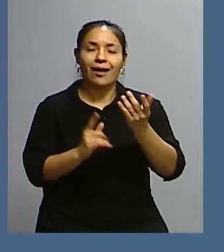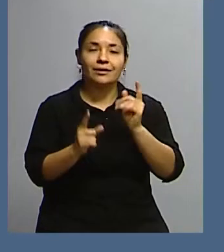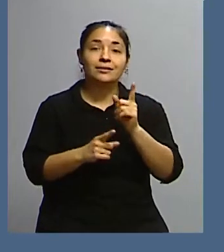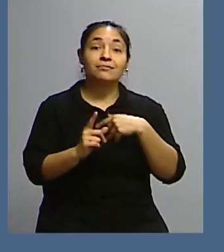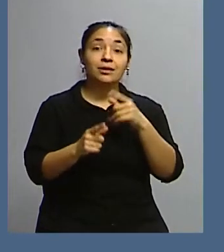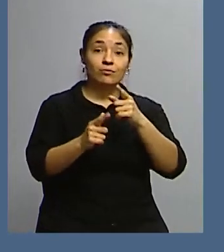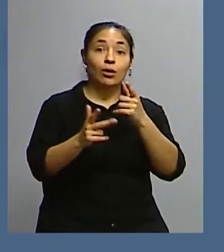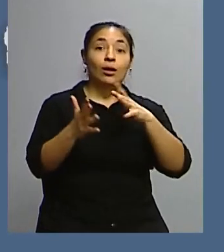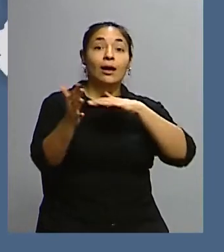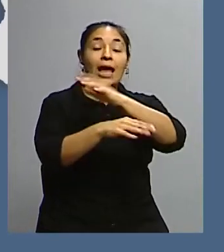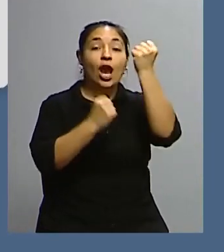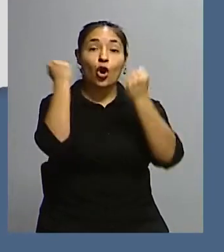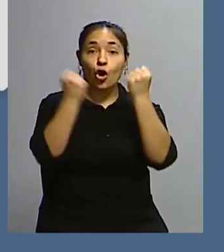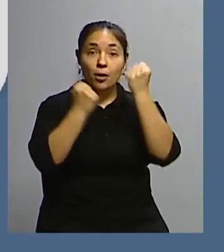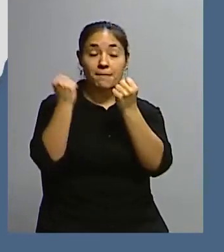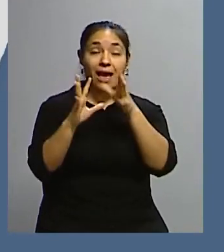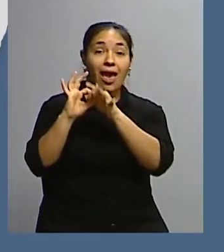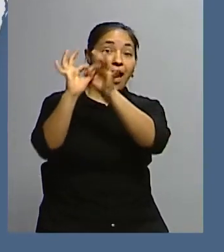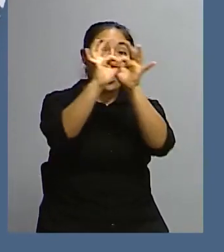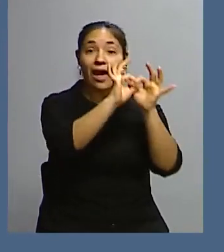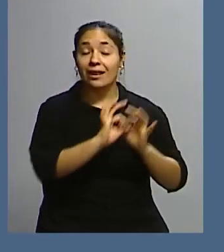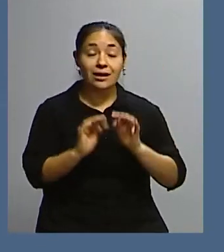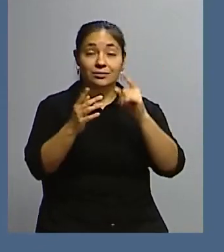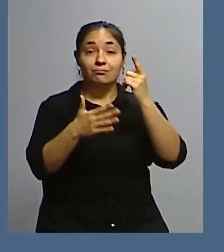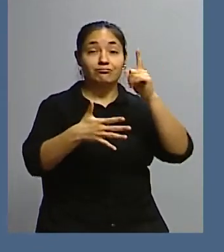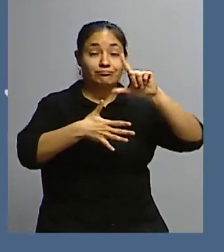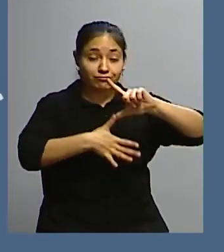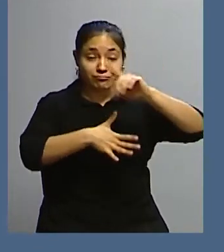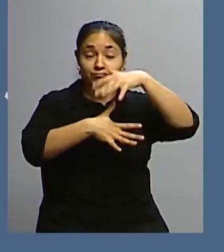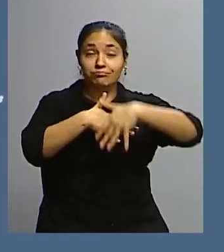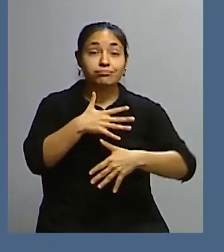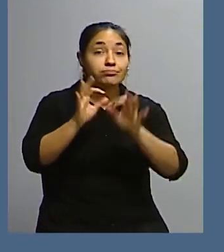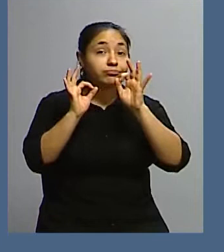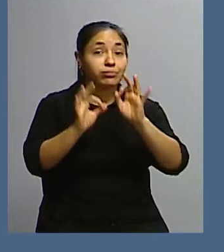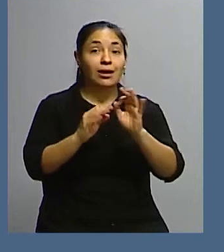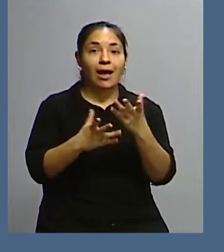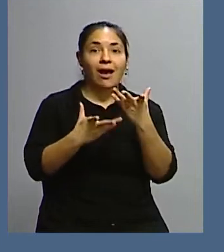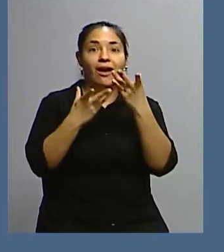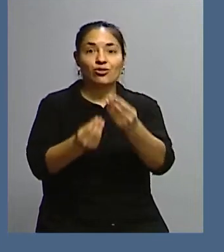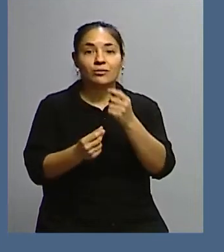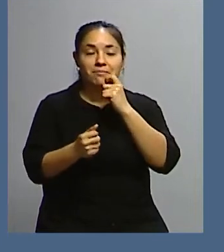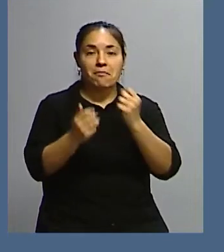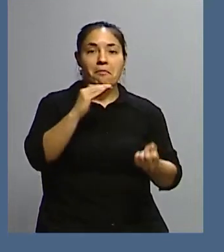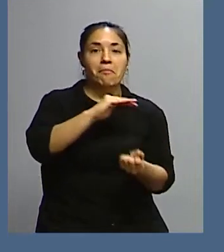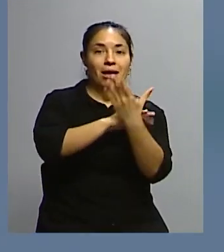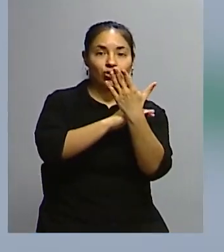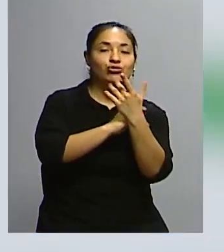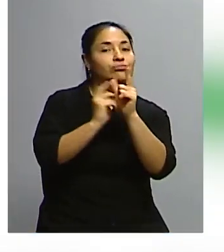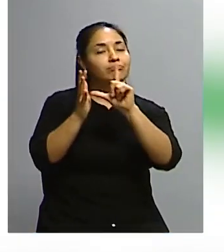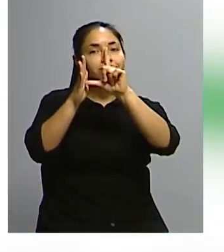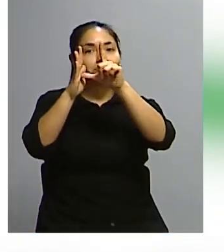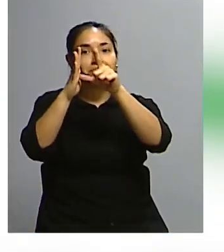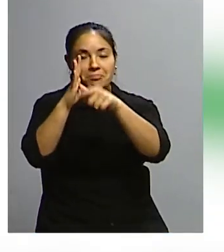el dinamismo económico de la Alianza del Pacífico ayude a todo aquello que en el Mercosur está un poco más lento,